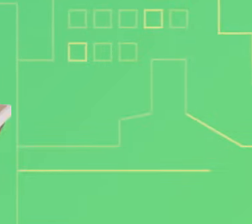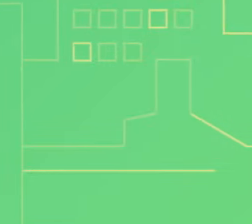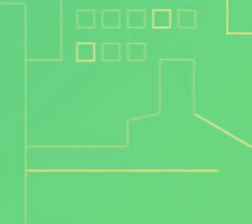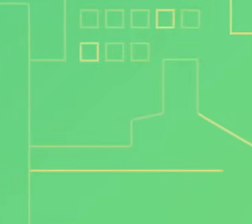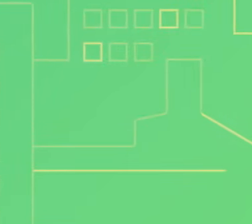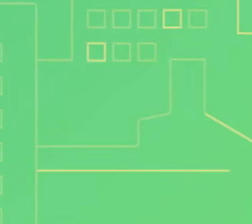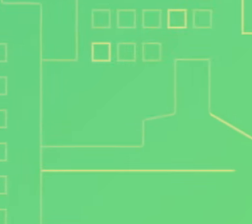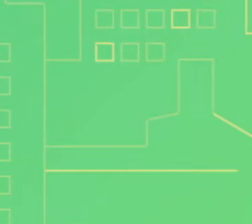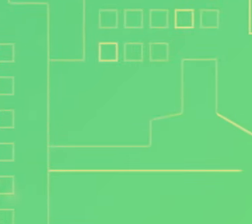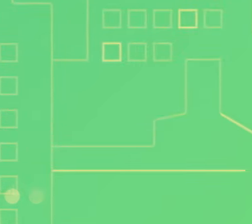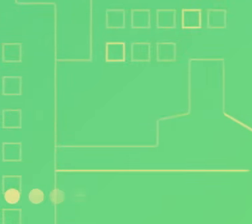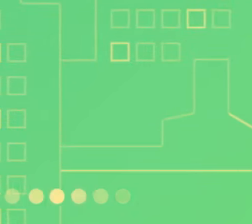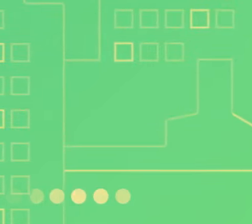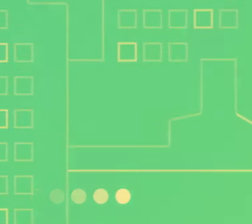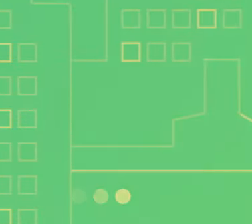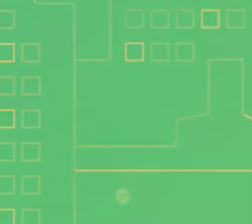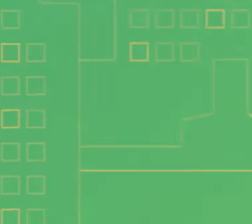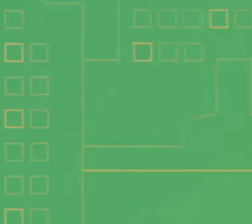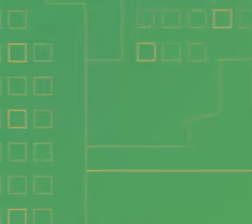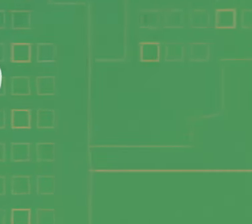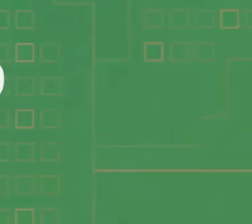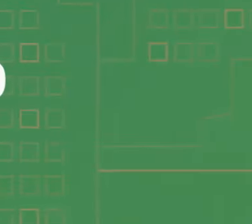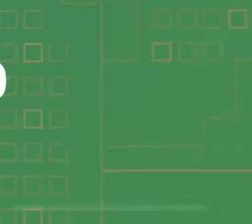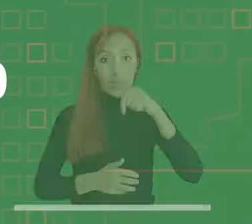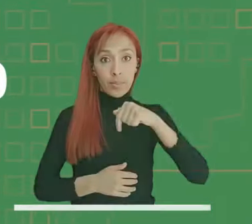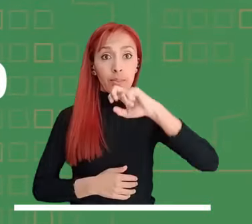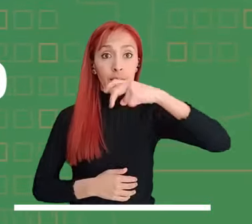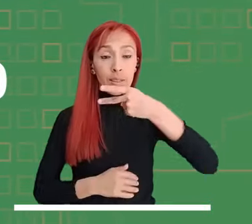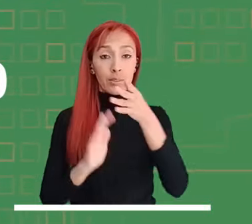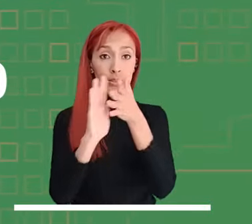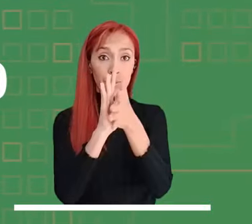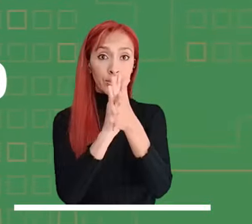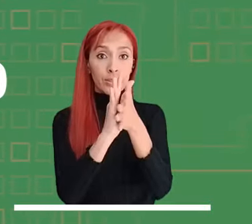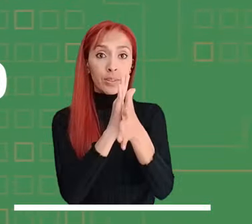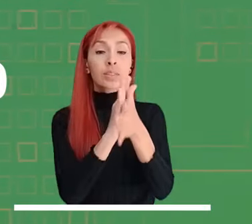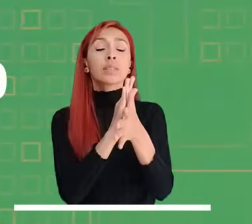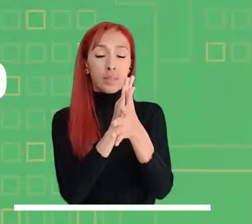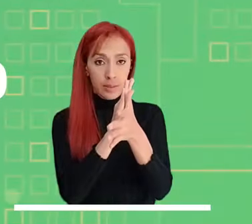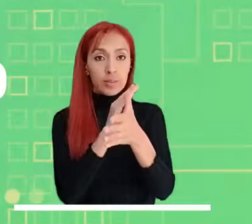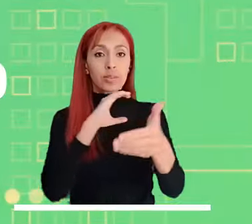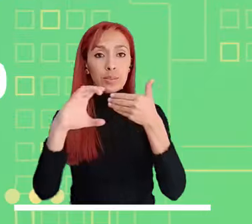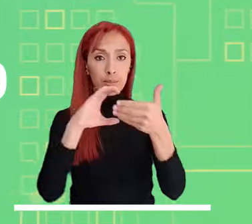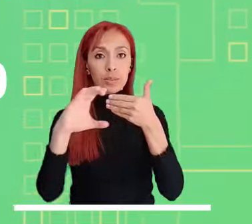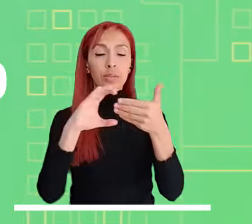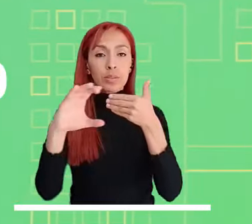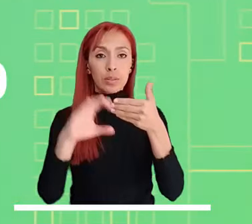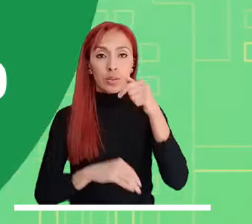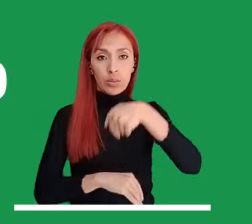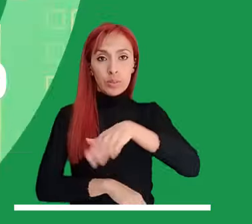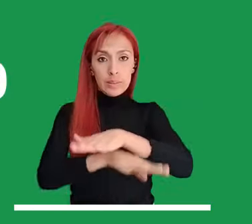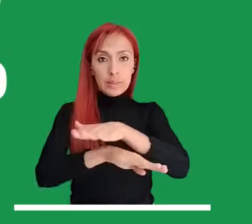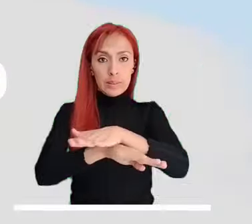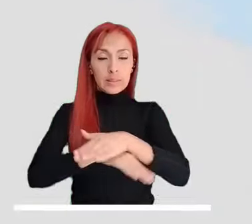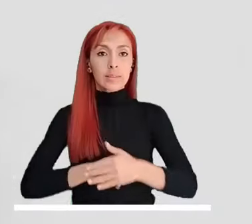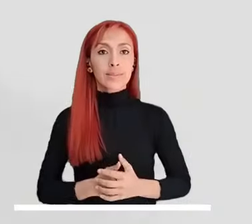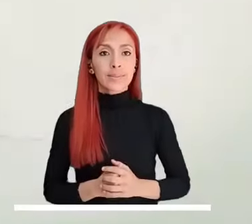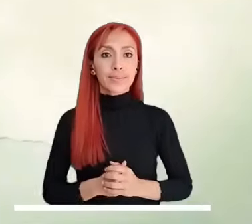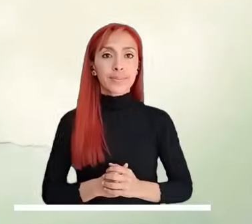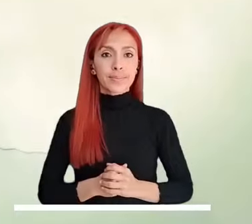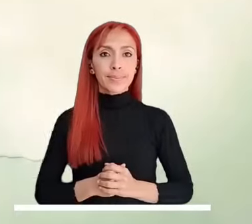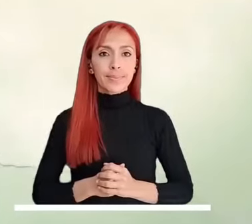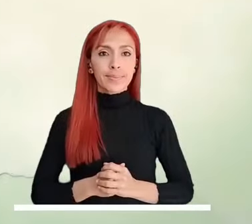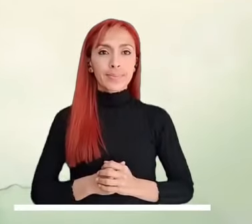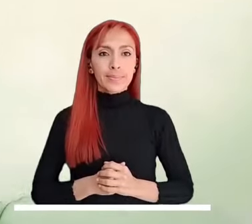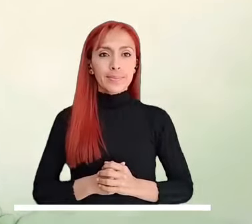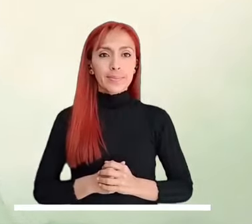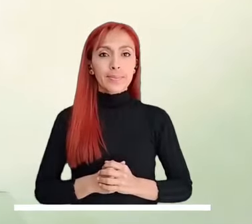En esta segunda entrega les compartimos nuestro pronóstico del tiempo de la tarde. En el norte